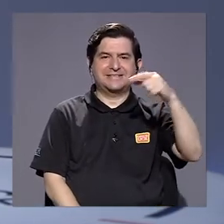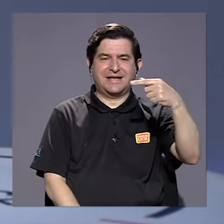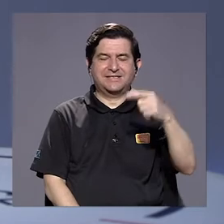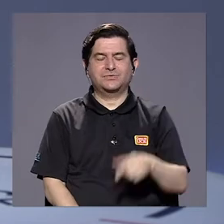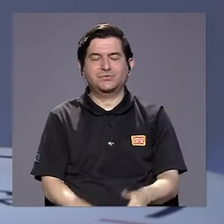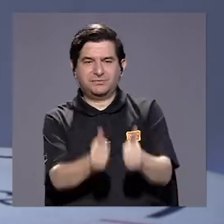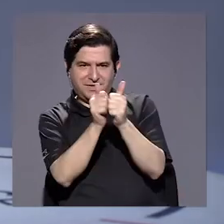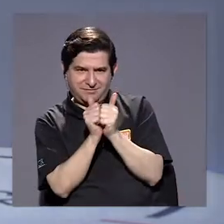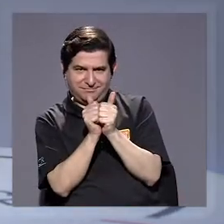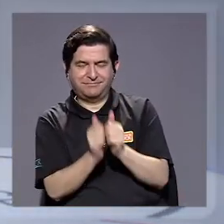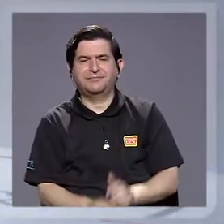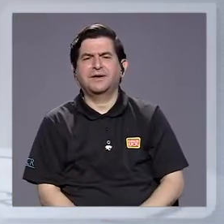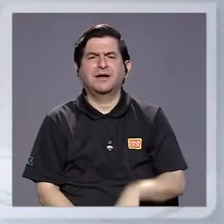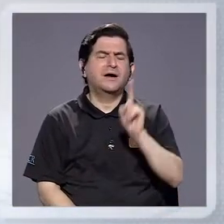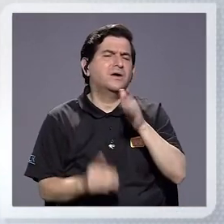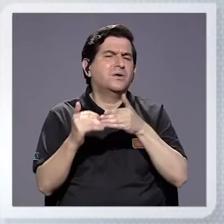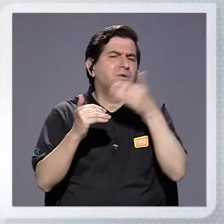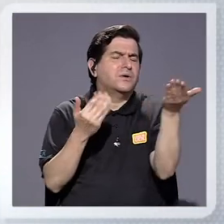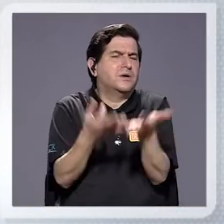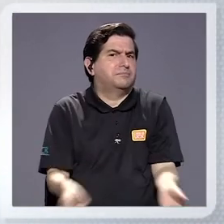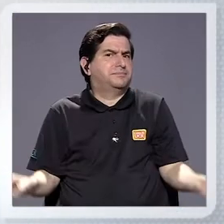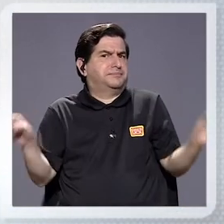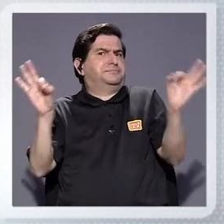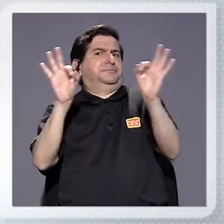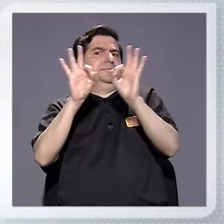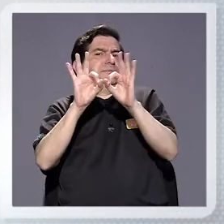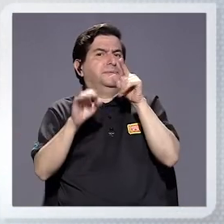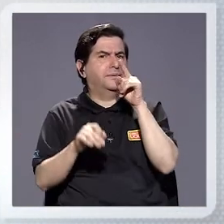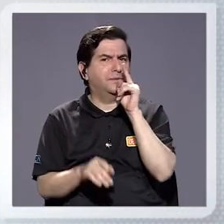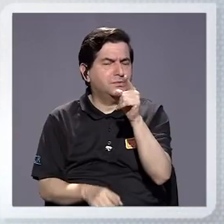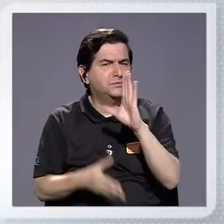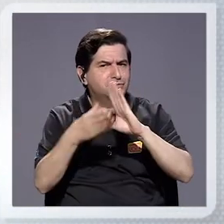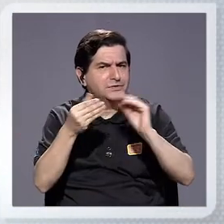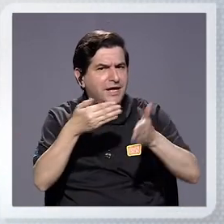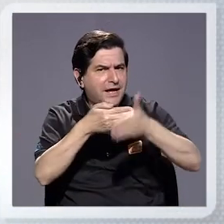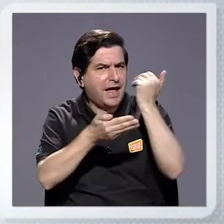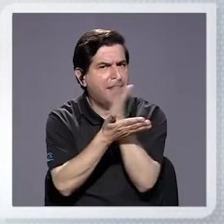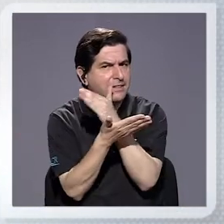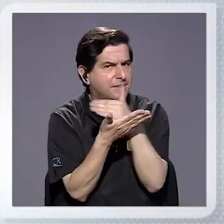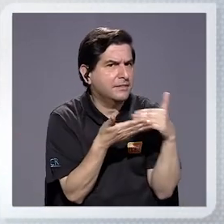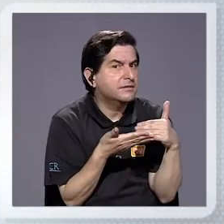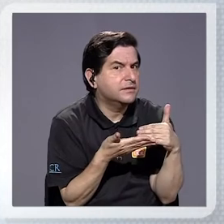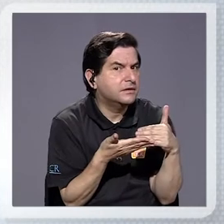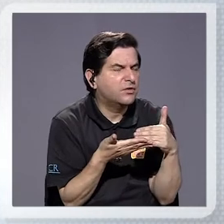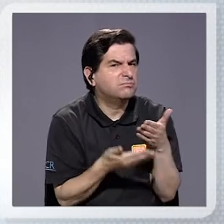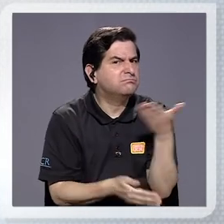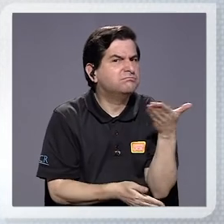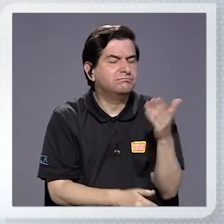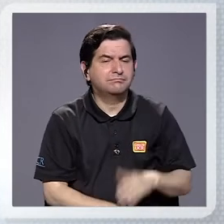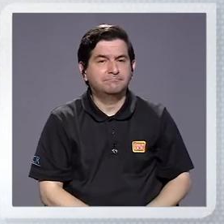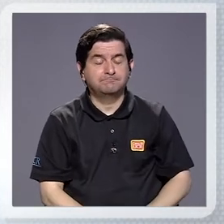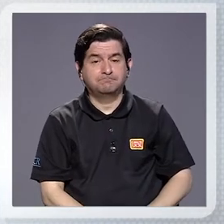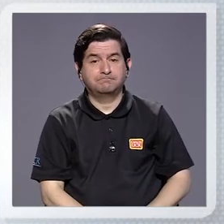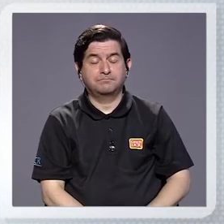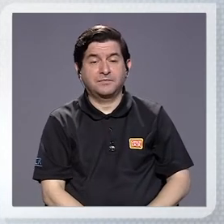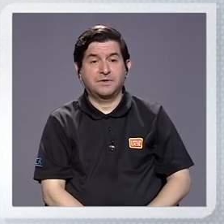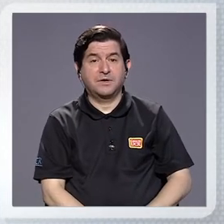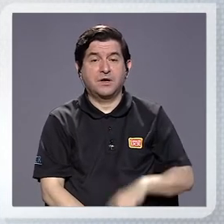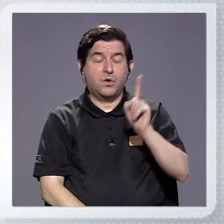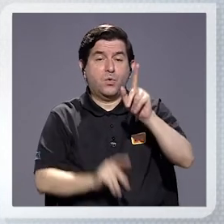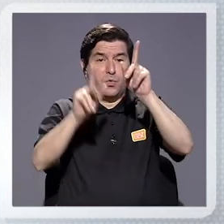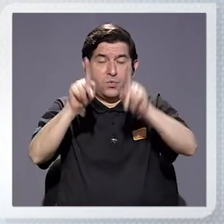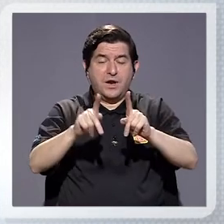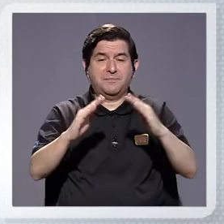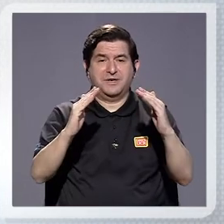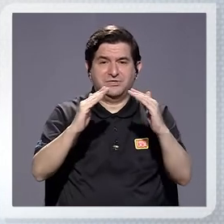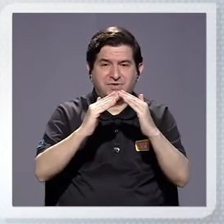Margarita, una de las cosas más importantes que usted me comentaba ahora en el bloque anterior es cuando alguien de su casa